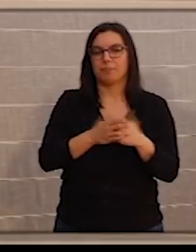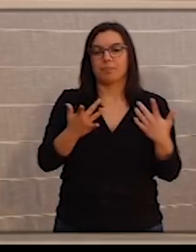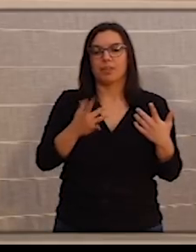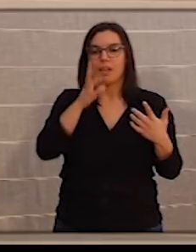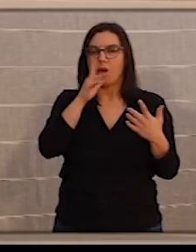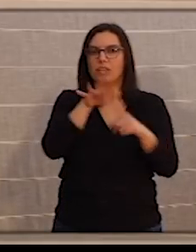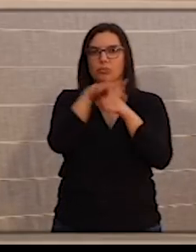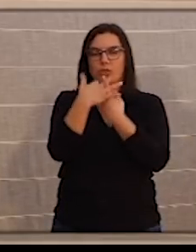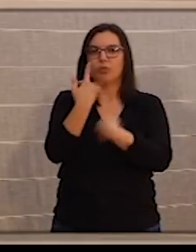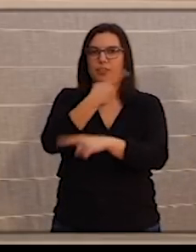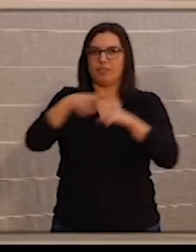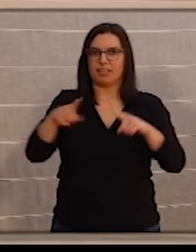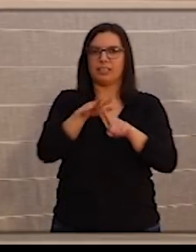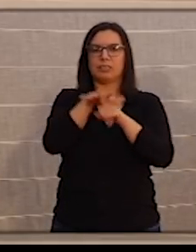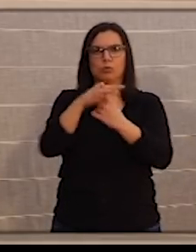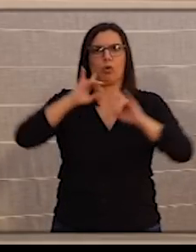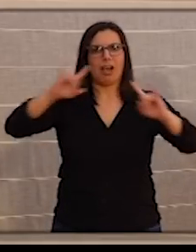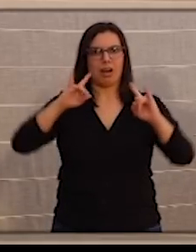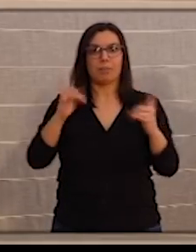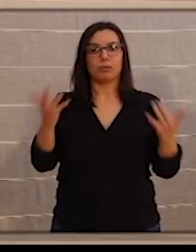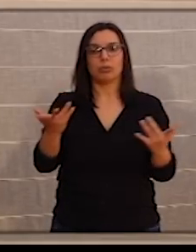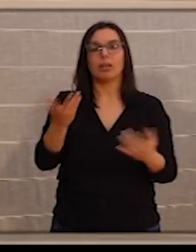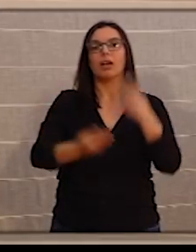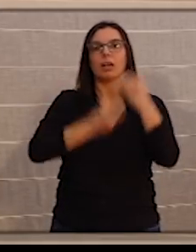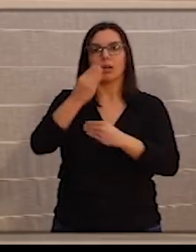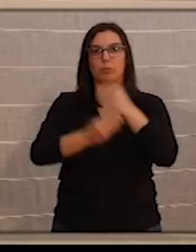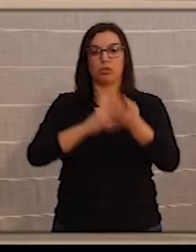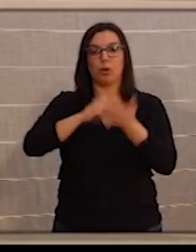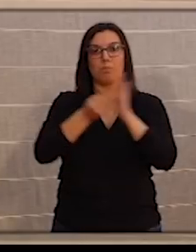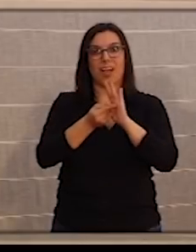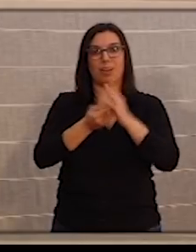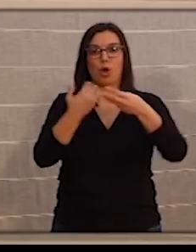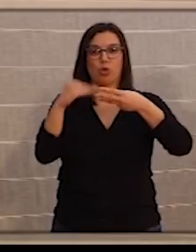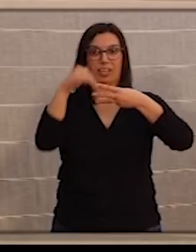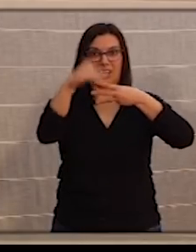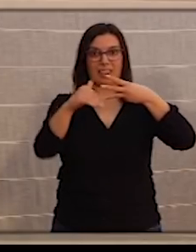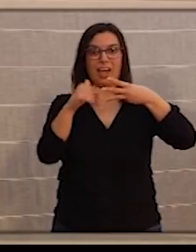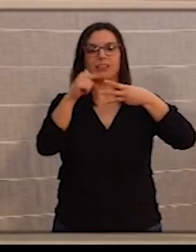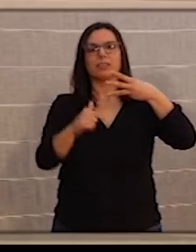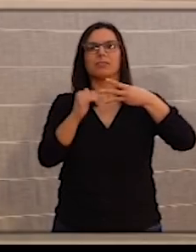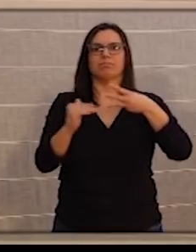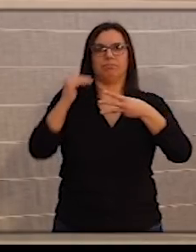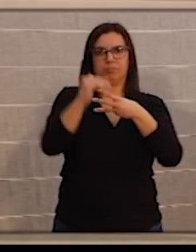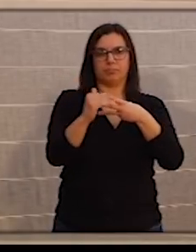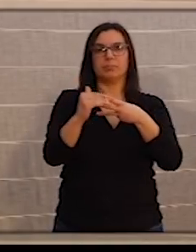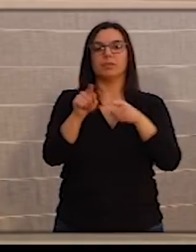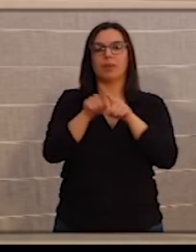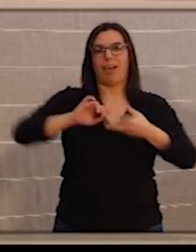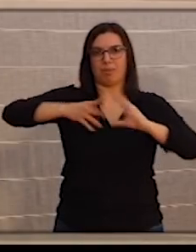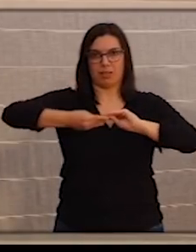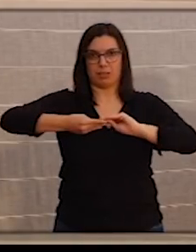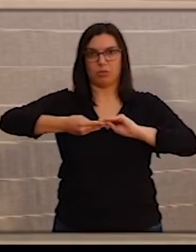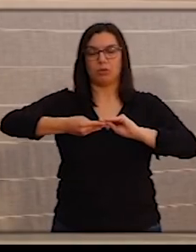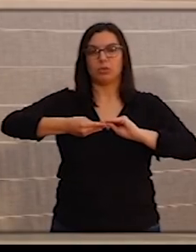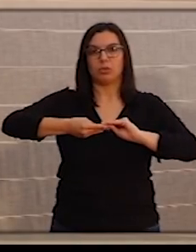diferente, estamos en una situación de alarma y, por lo tanto, lo que hemos hecho es el plan de contingencias de hospitales, adaptando el cómo tenemos